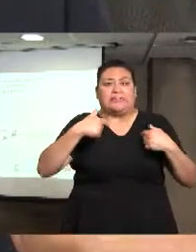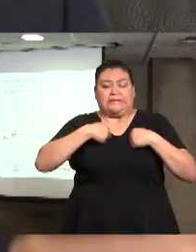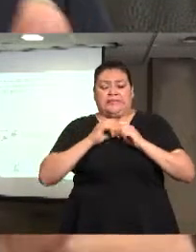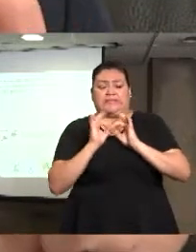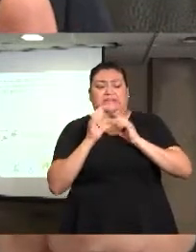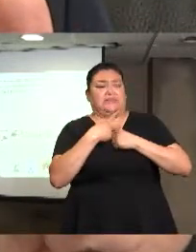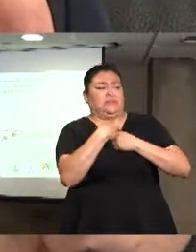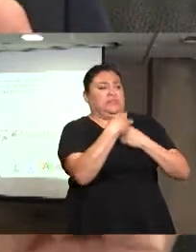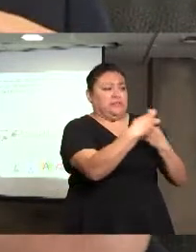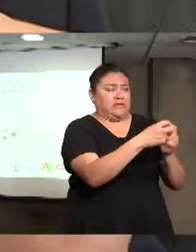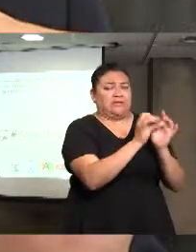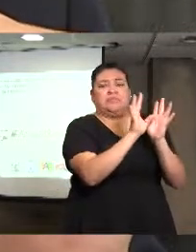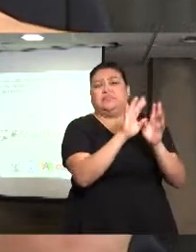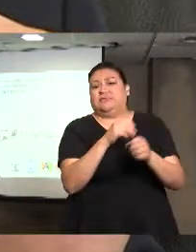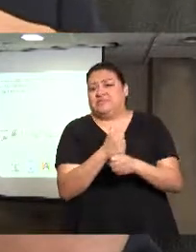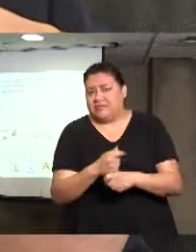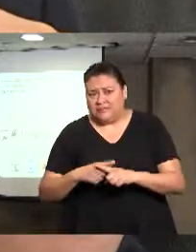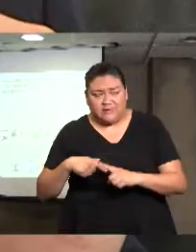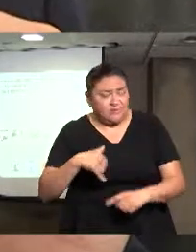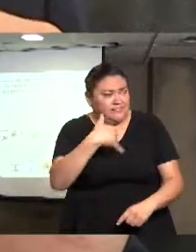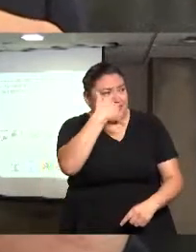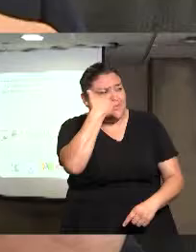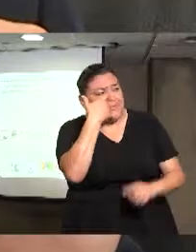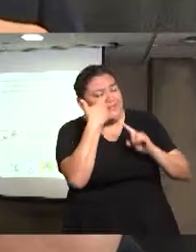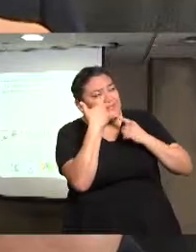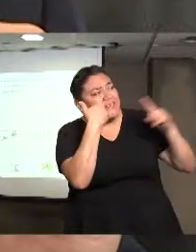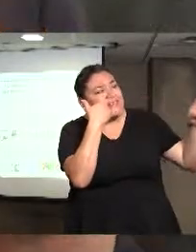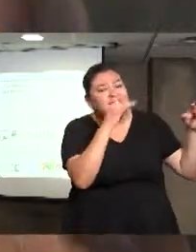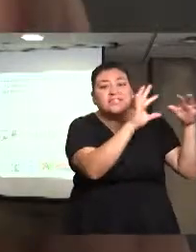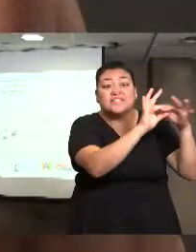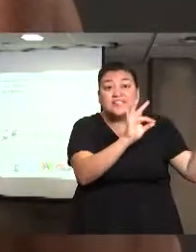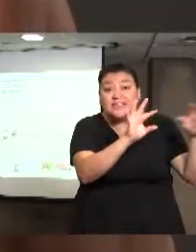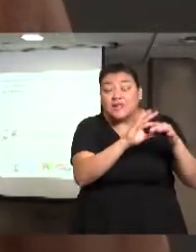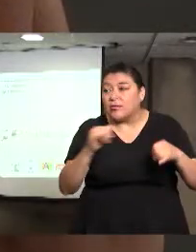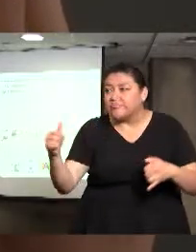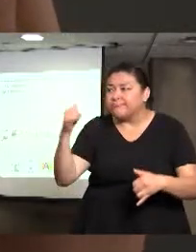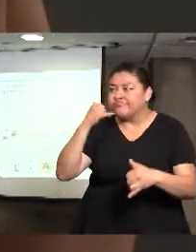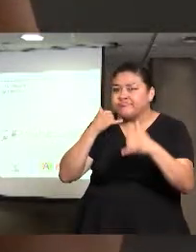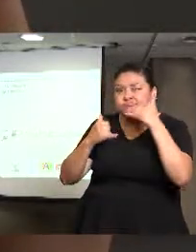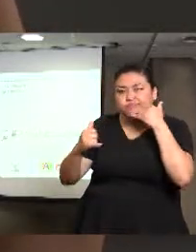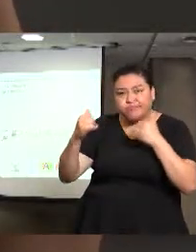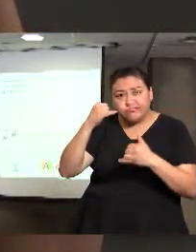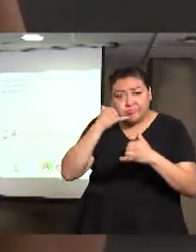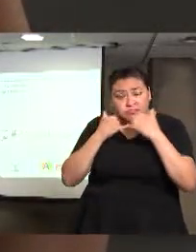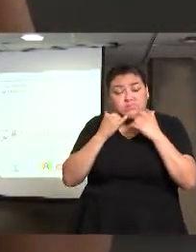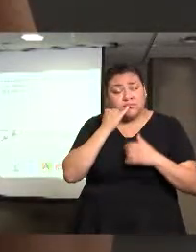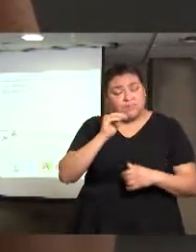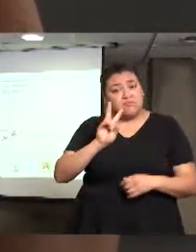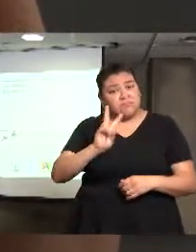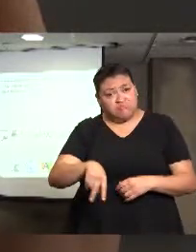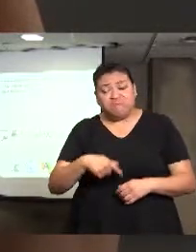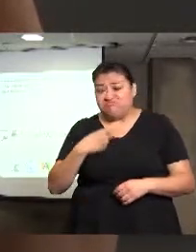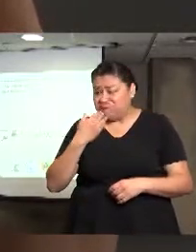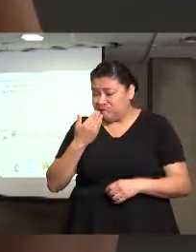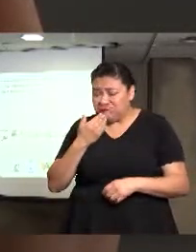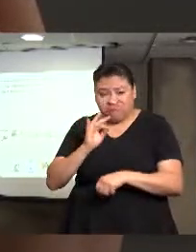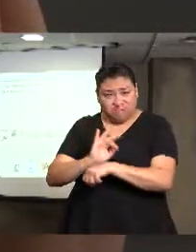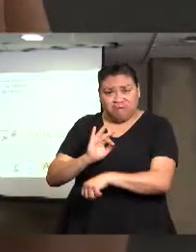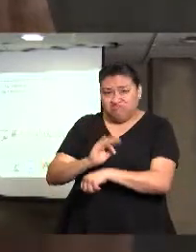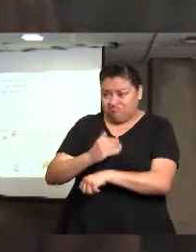y refiera a lo que le está sucediendo, este número de llamadas, ha ido manteniendo, y se va